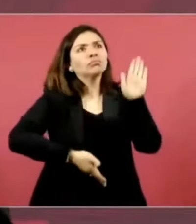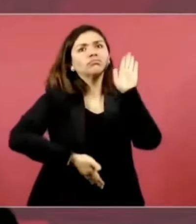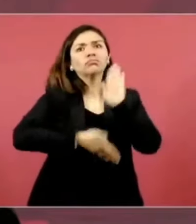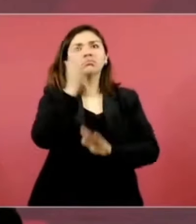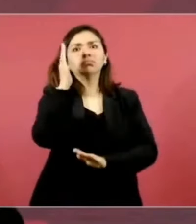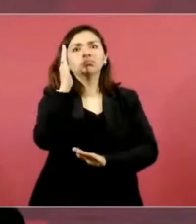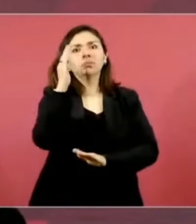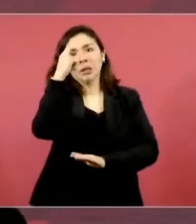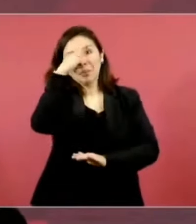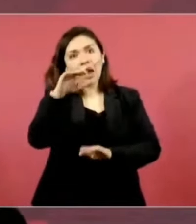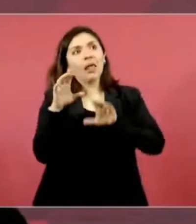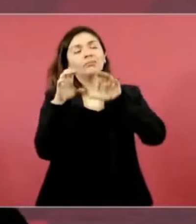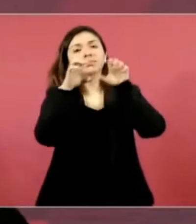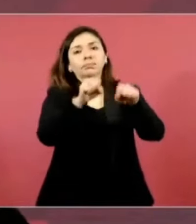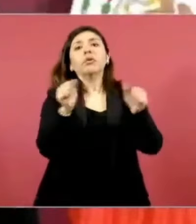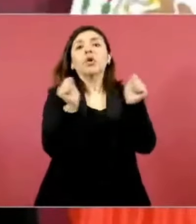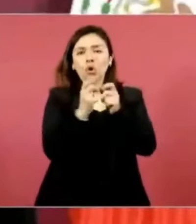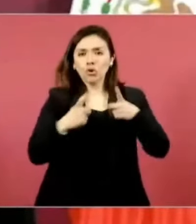alcanzar estas visas